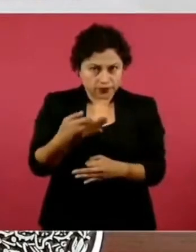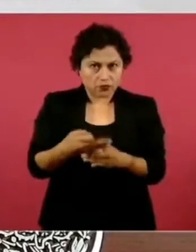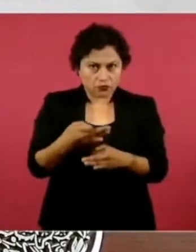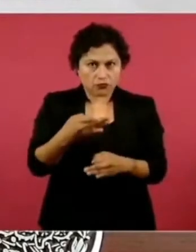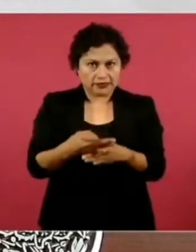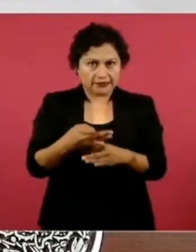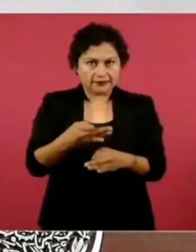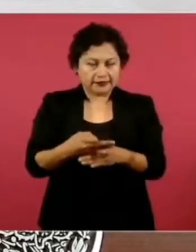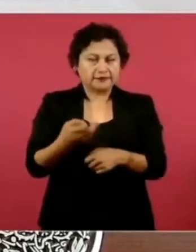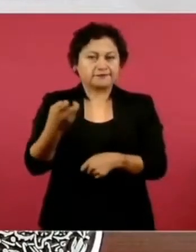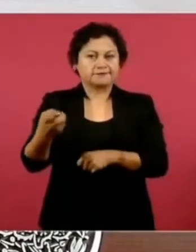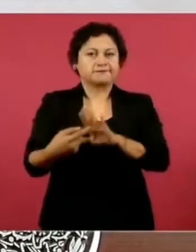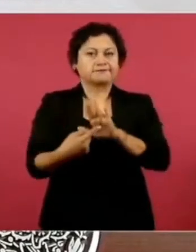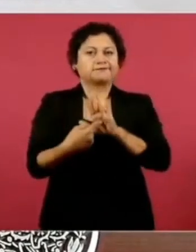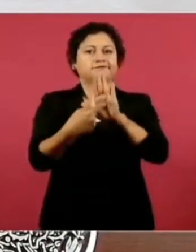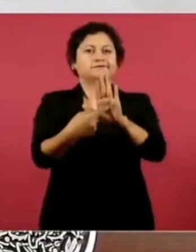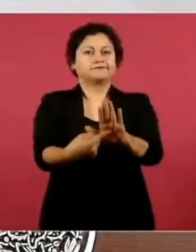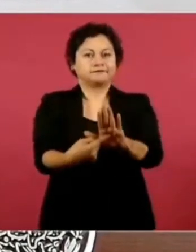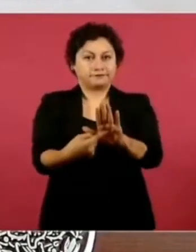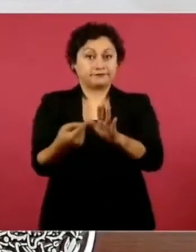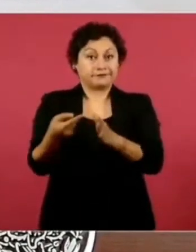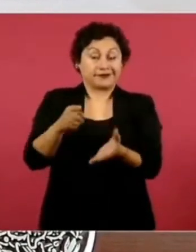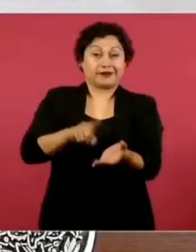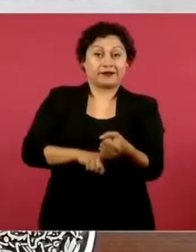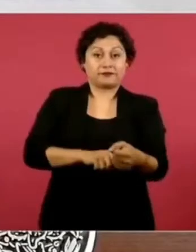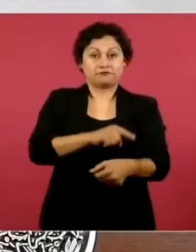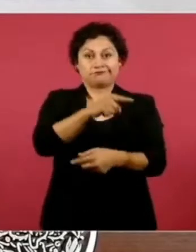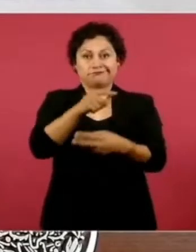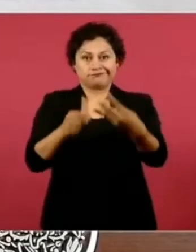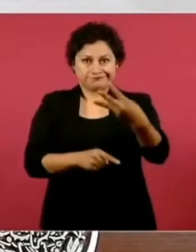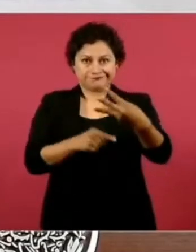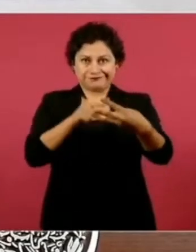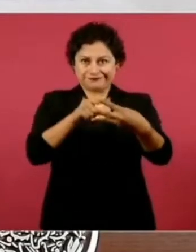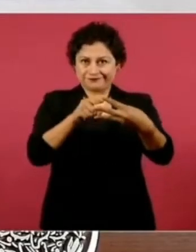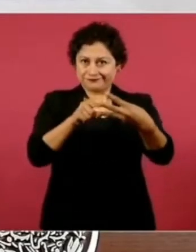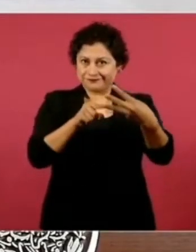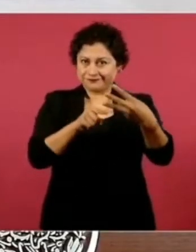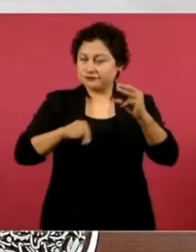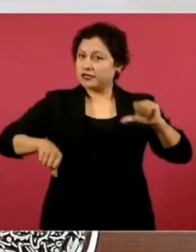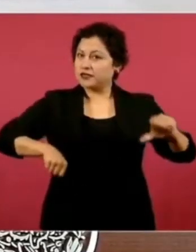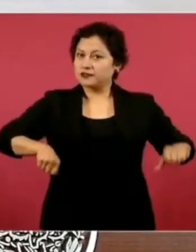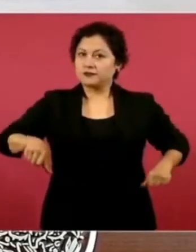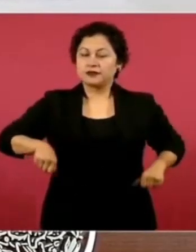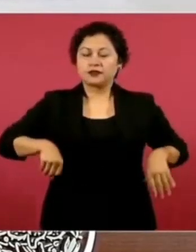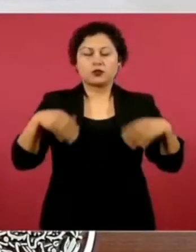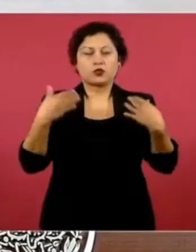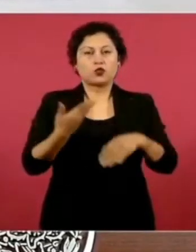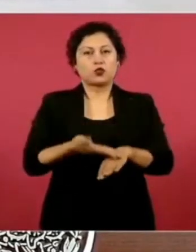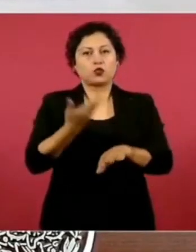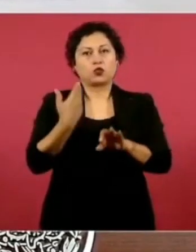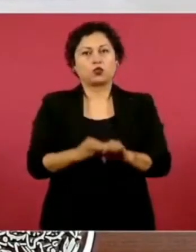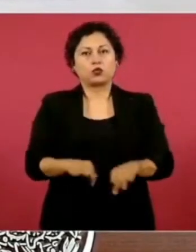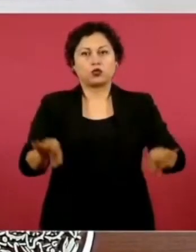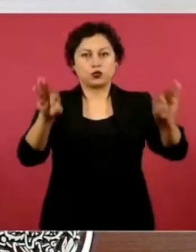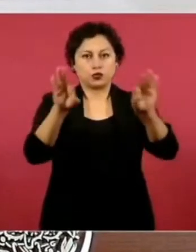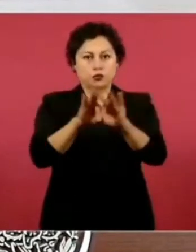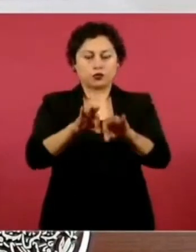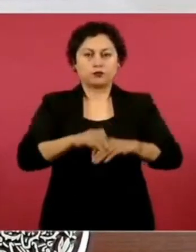acciones que son muy importantes, todo lo